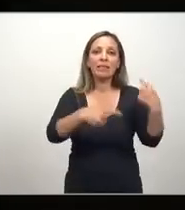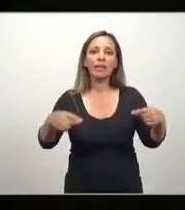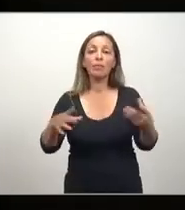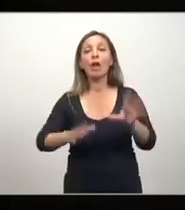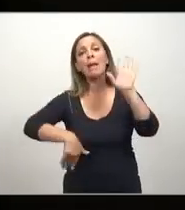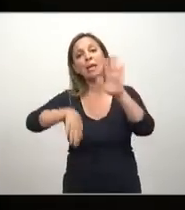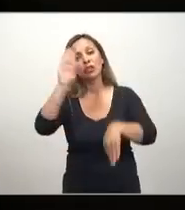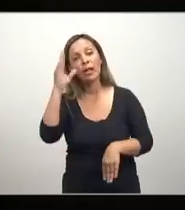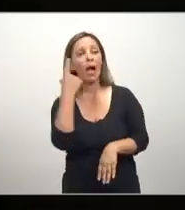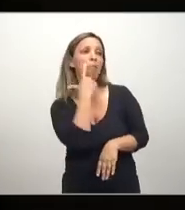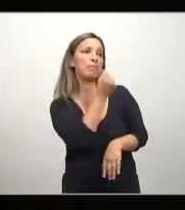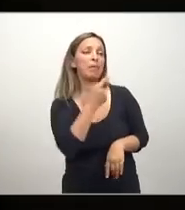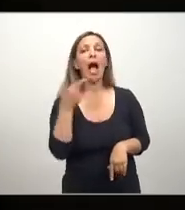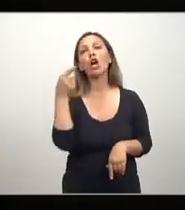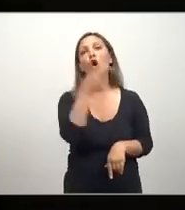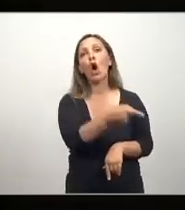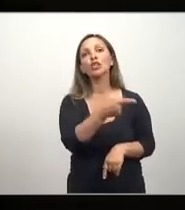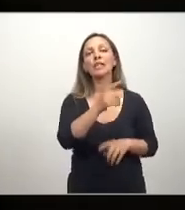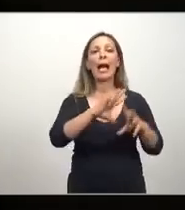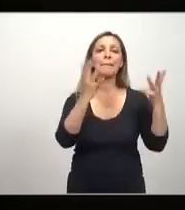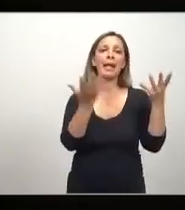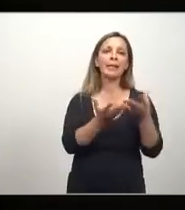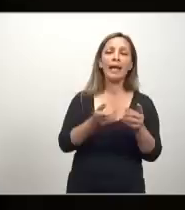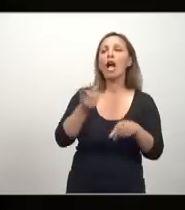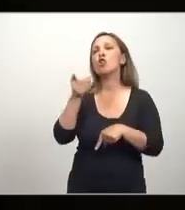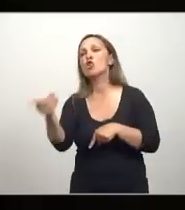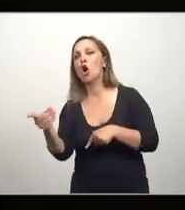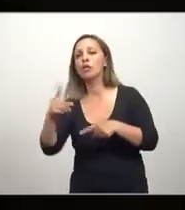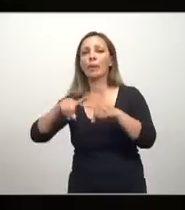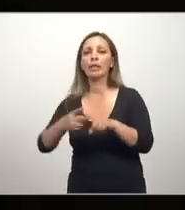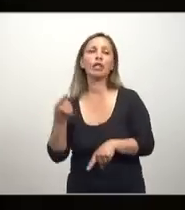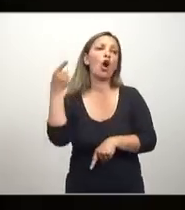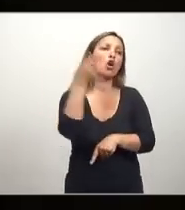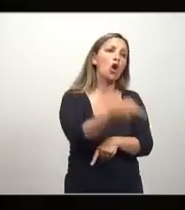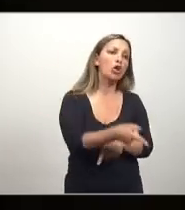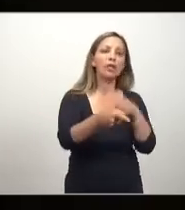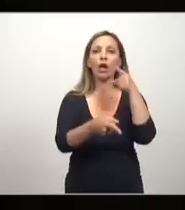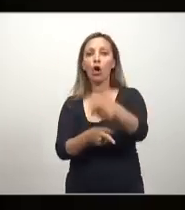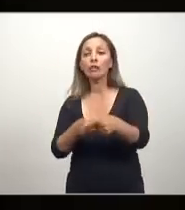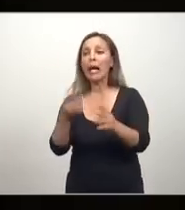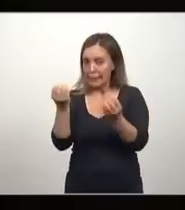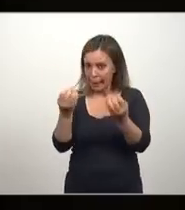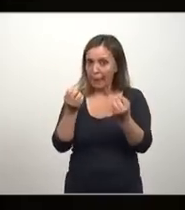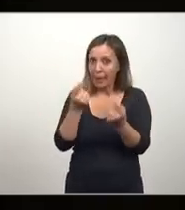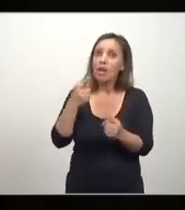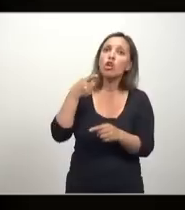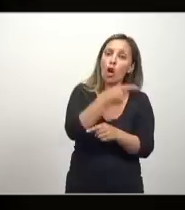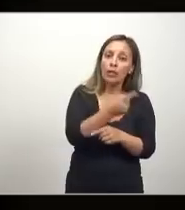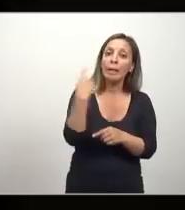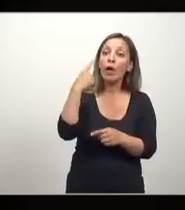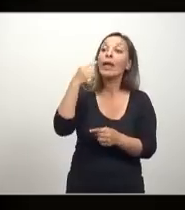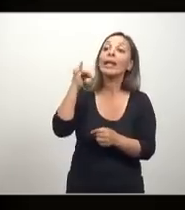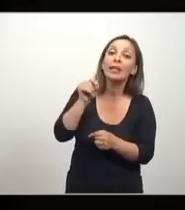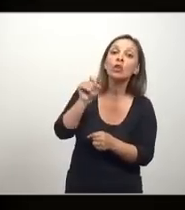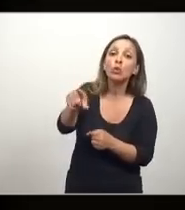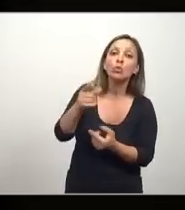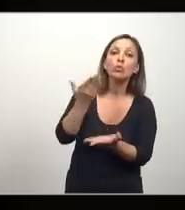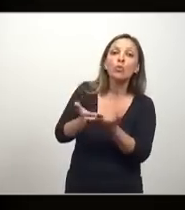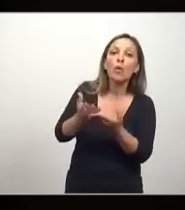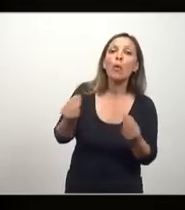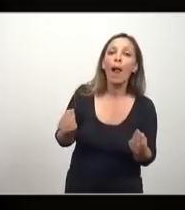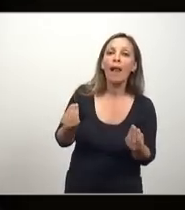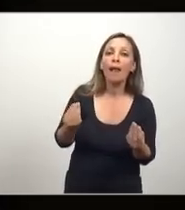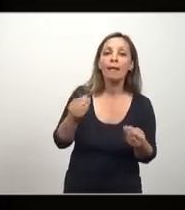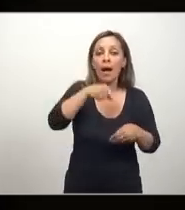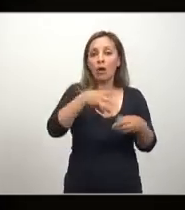fácil criticar, ser anti, antiimperialista, anticapitalista, anti todo, y qué alternativa presentamos. Y hay alguna izquierda que